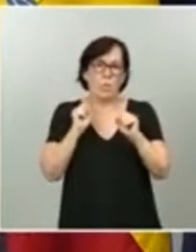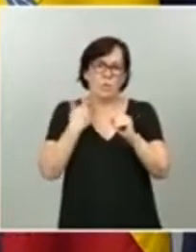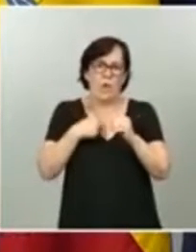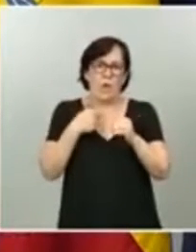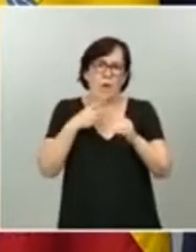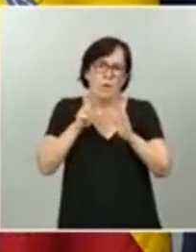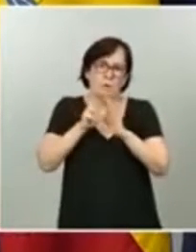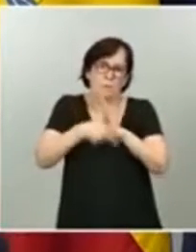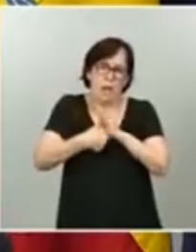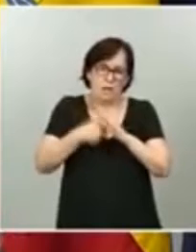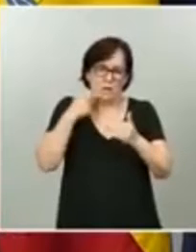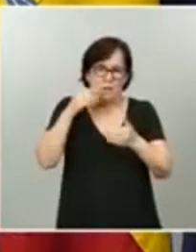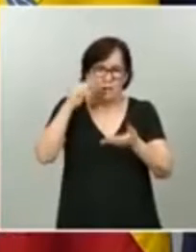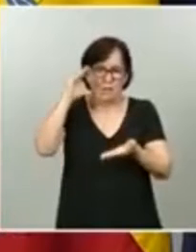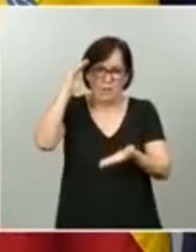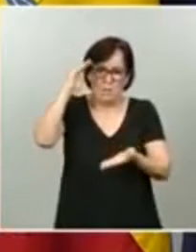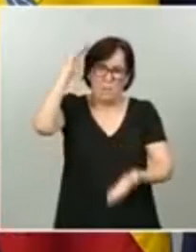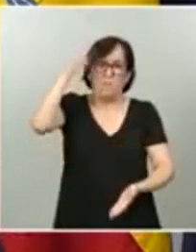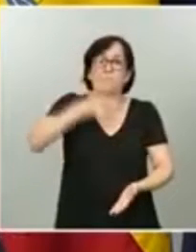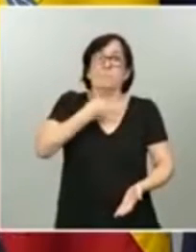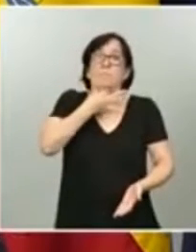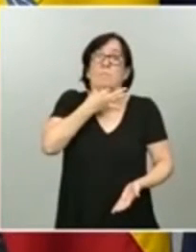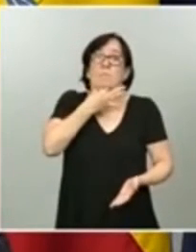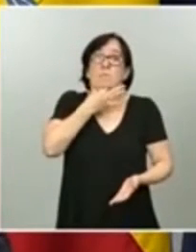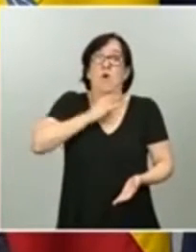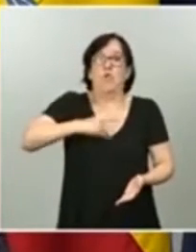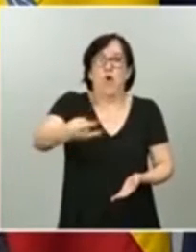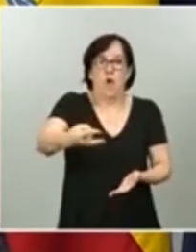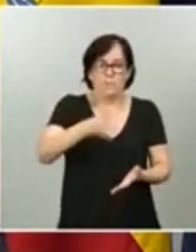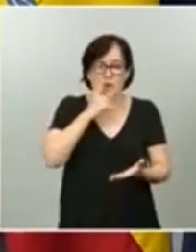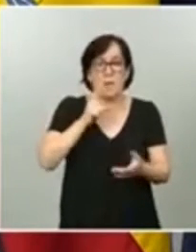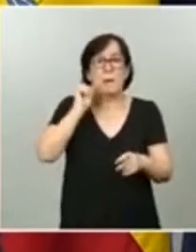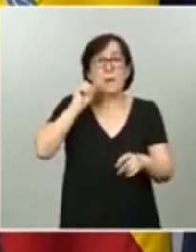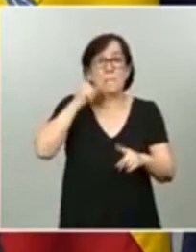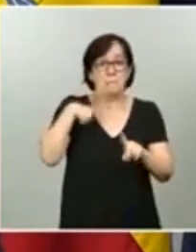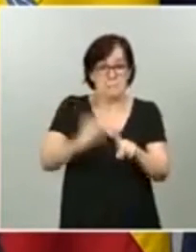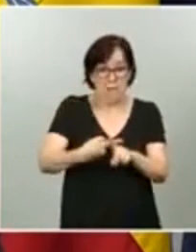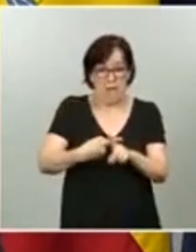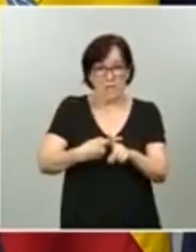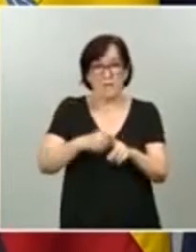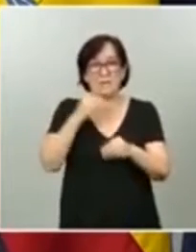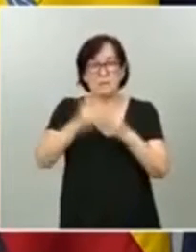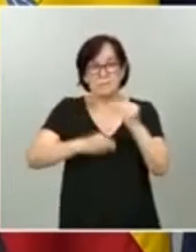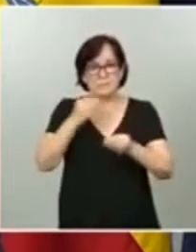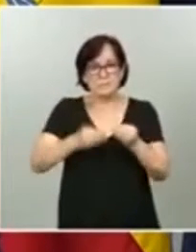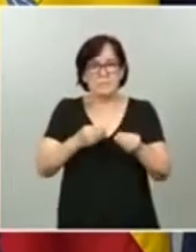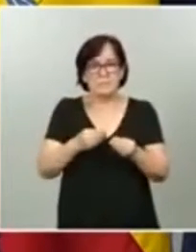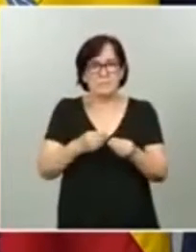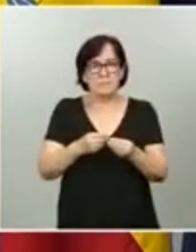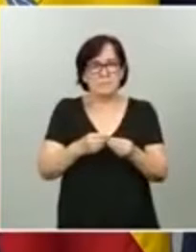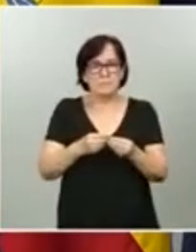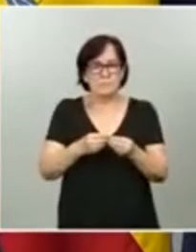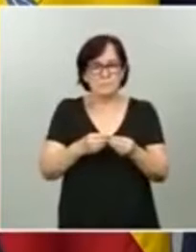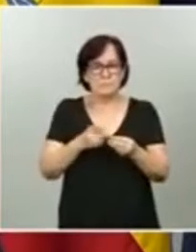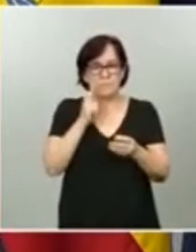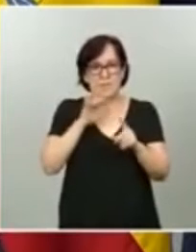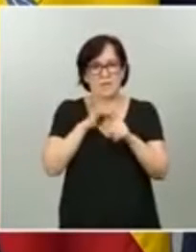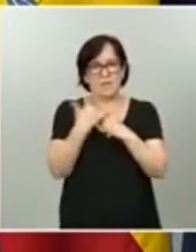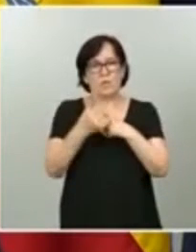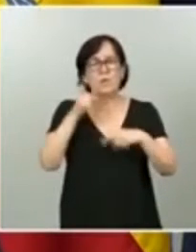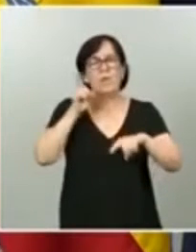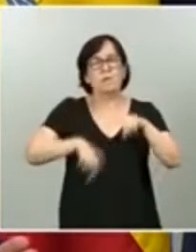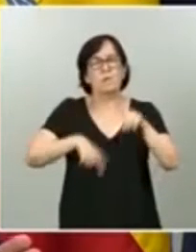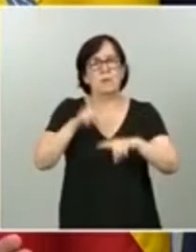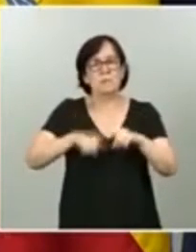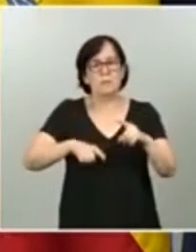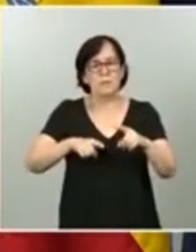situación de mayor colapso. Si a eso le añadimos que la salida de esta situación va a determinar un bloque